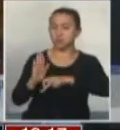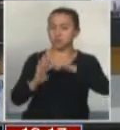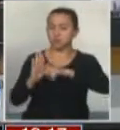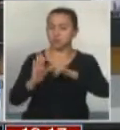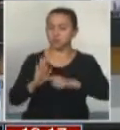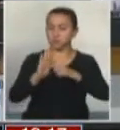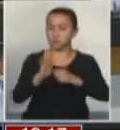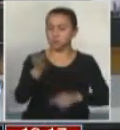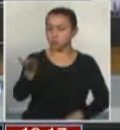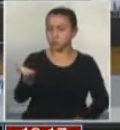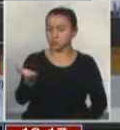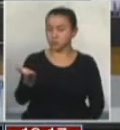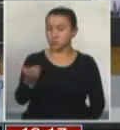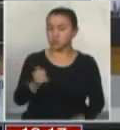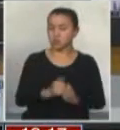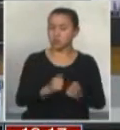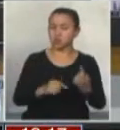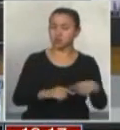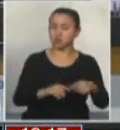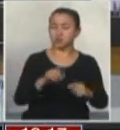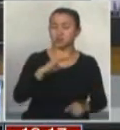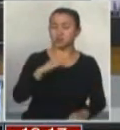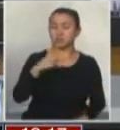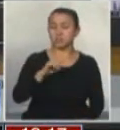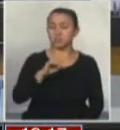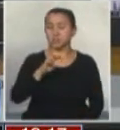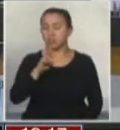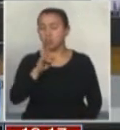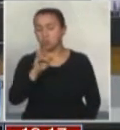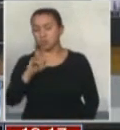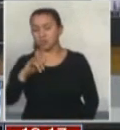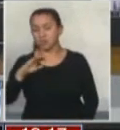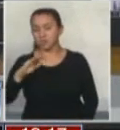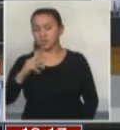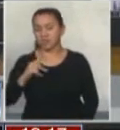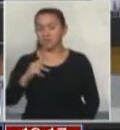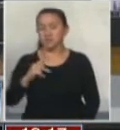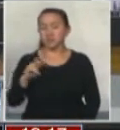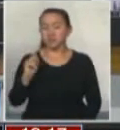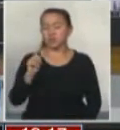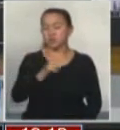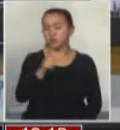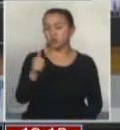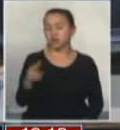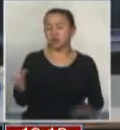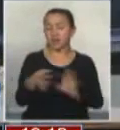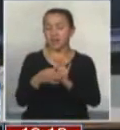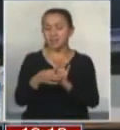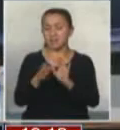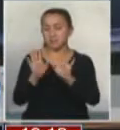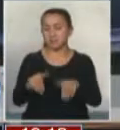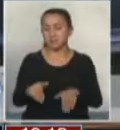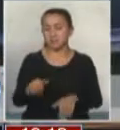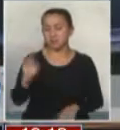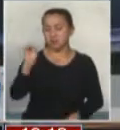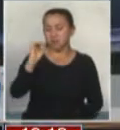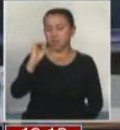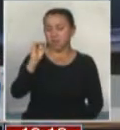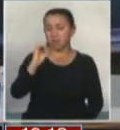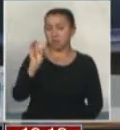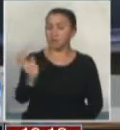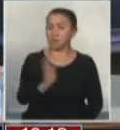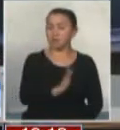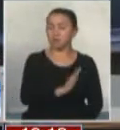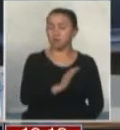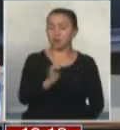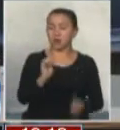presentó usted, el original, junto a Andrés Chávez, y que hoy día lo están apoyando? claramente, no toda la alianza con el mismo grado a cada uno